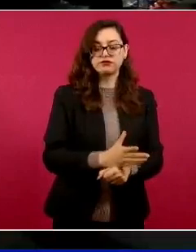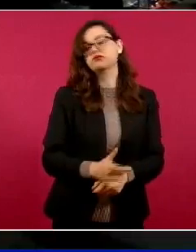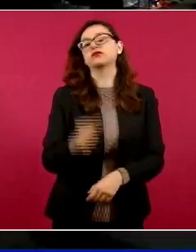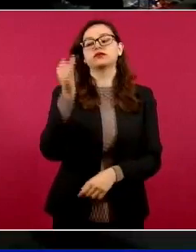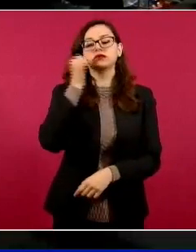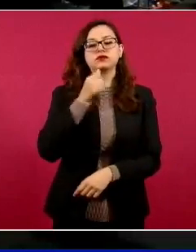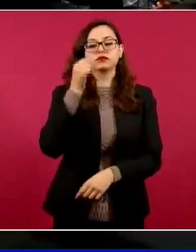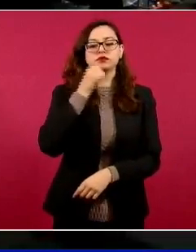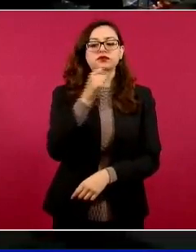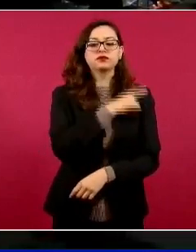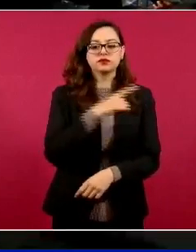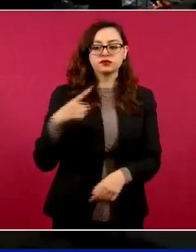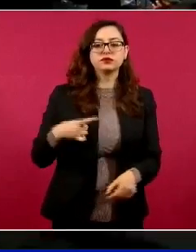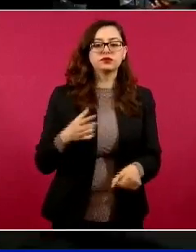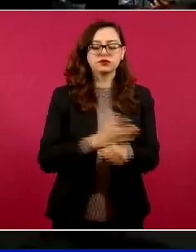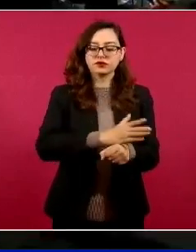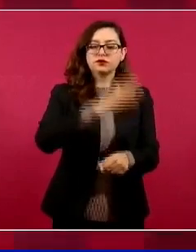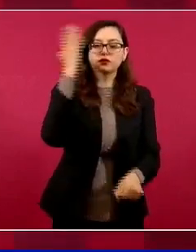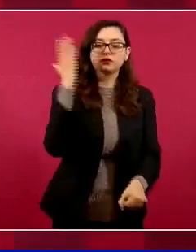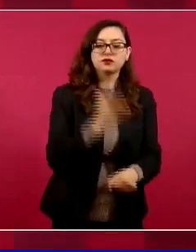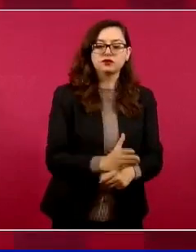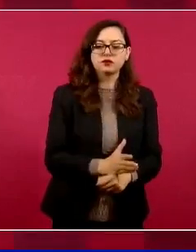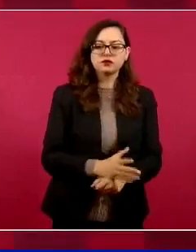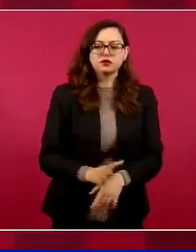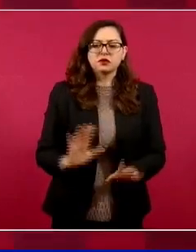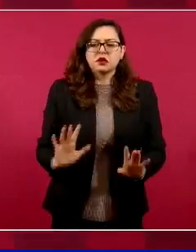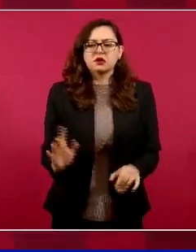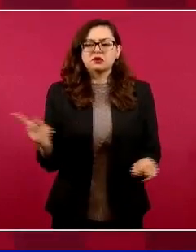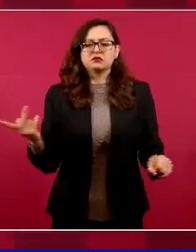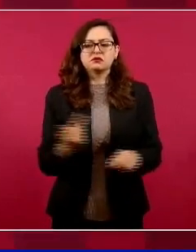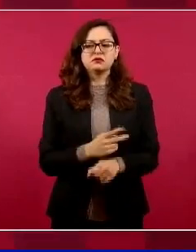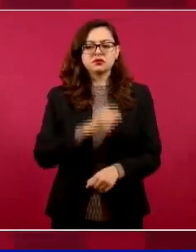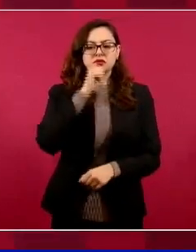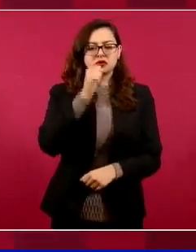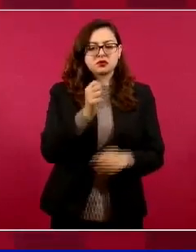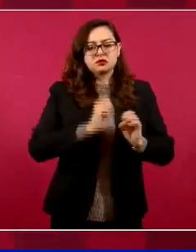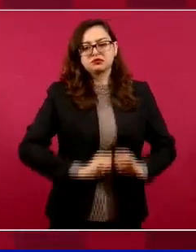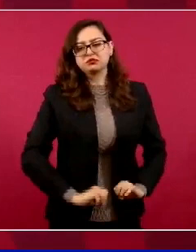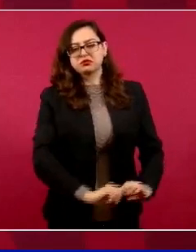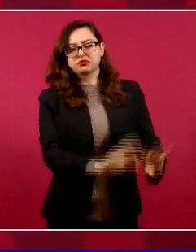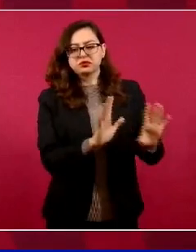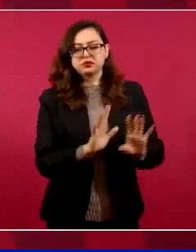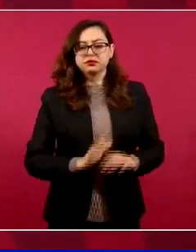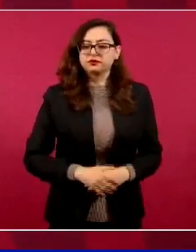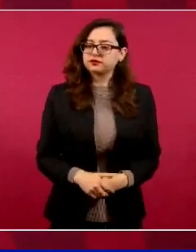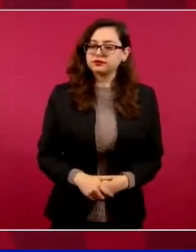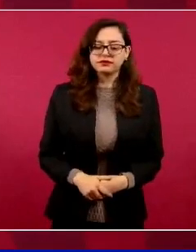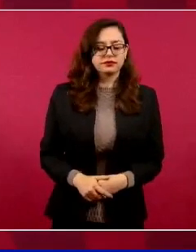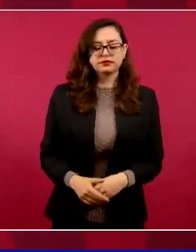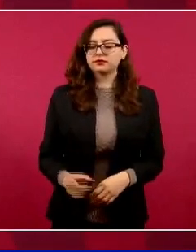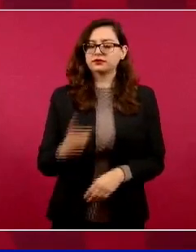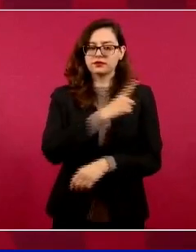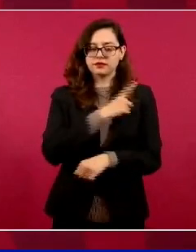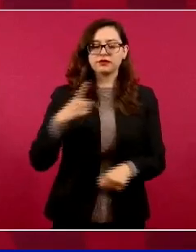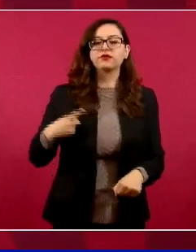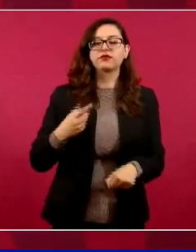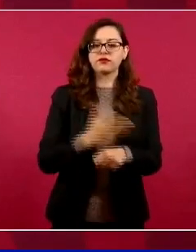casos. No hay delitos, no que no se castiguen,